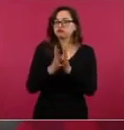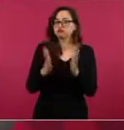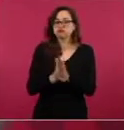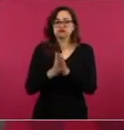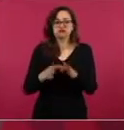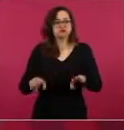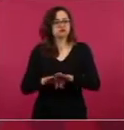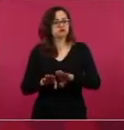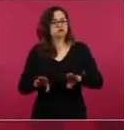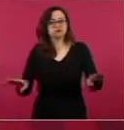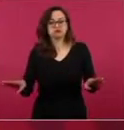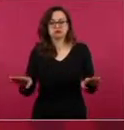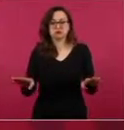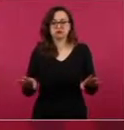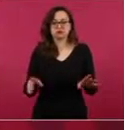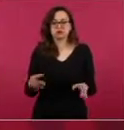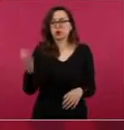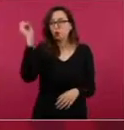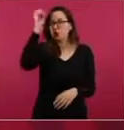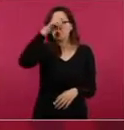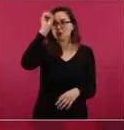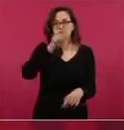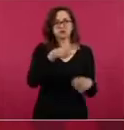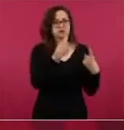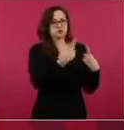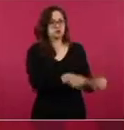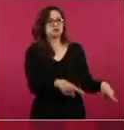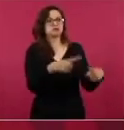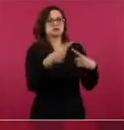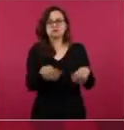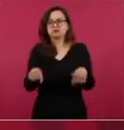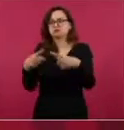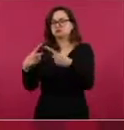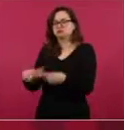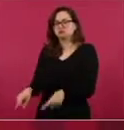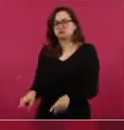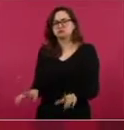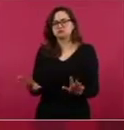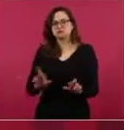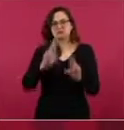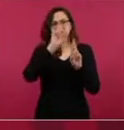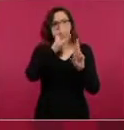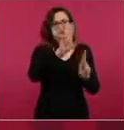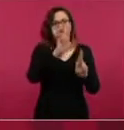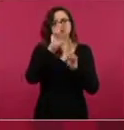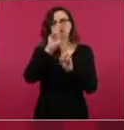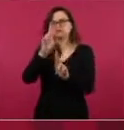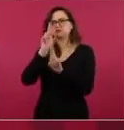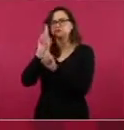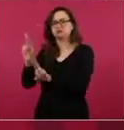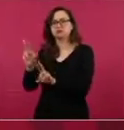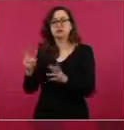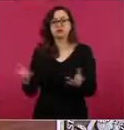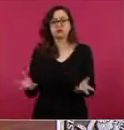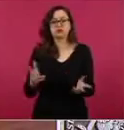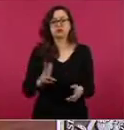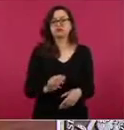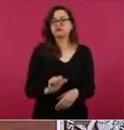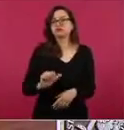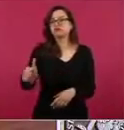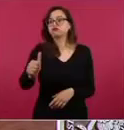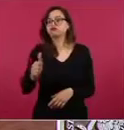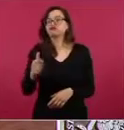intervengo en asuntos de otros